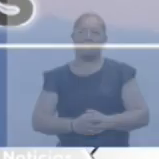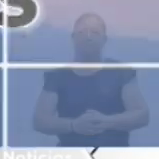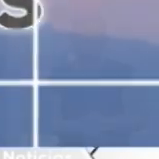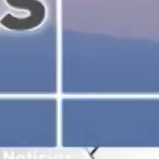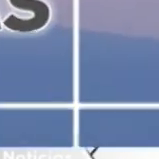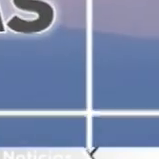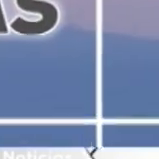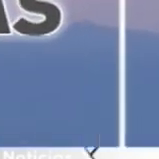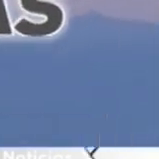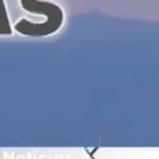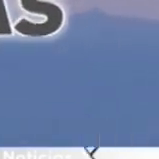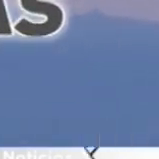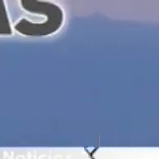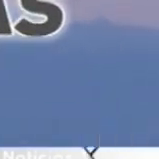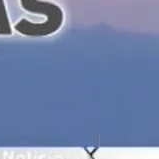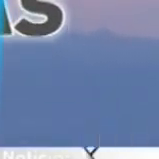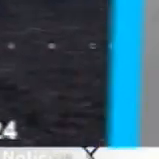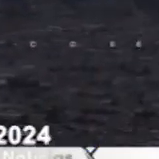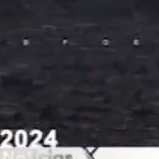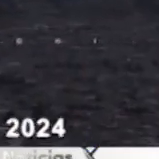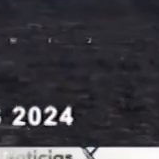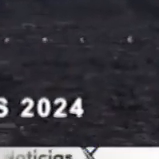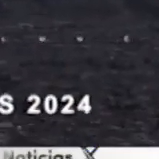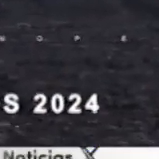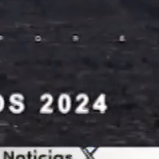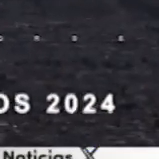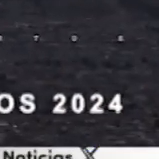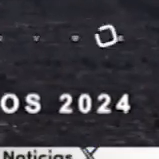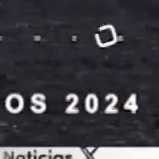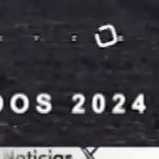Coracid Noticias presentó